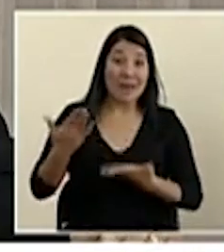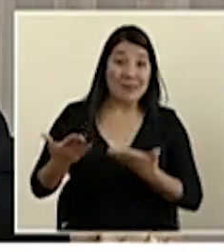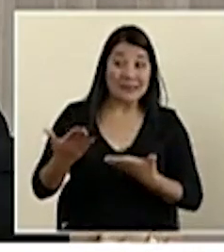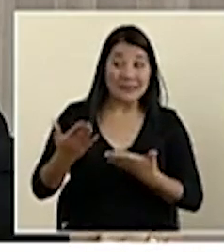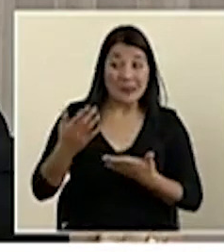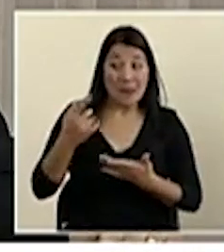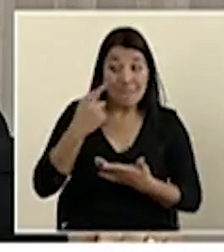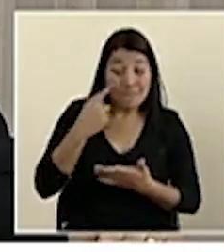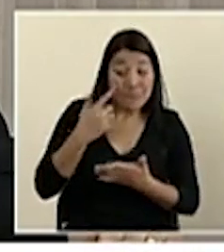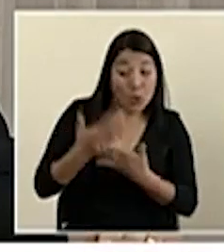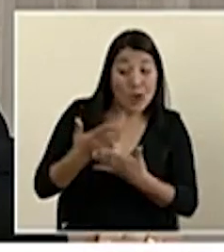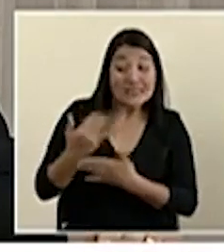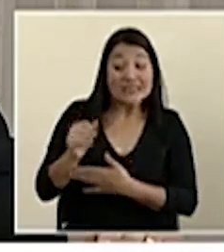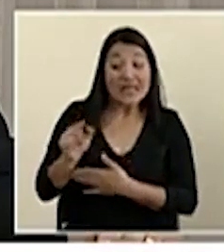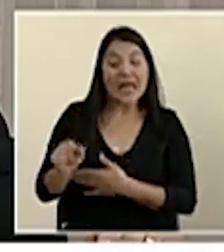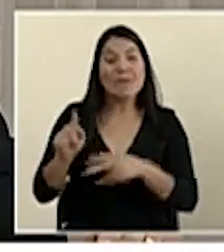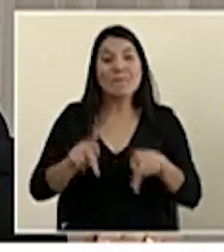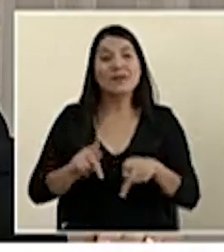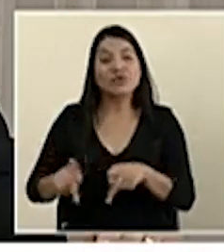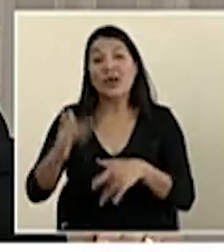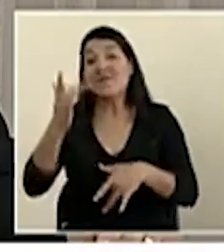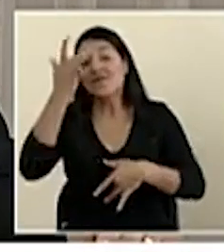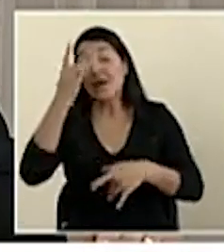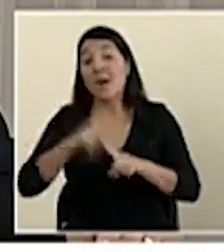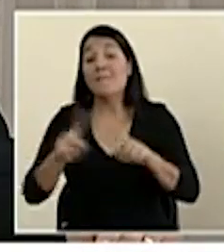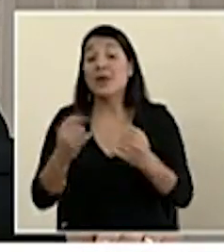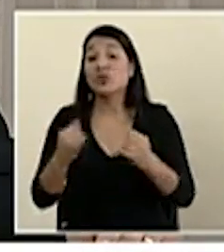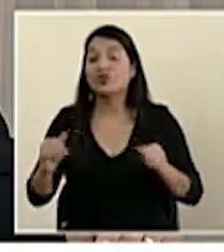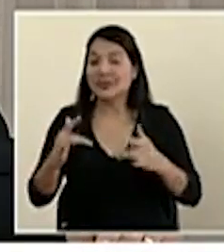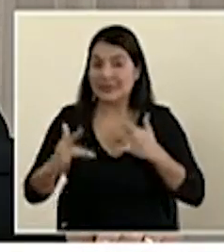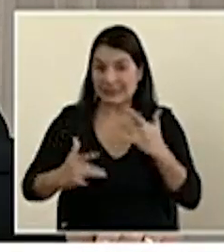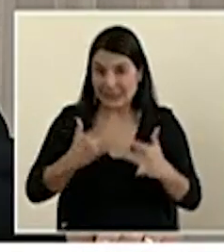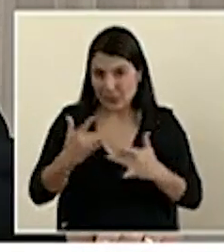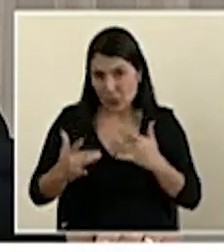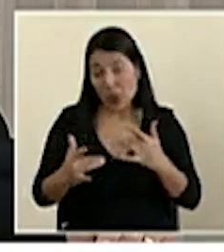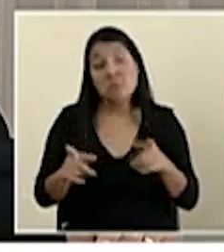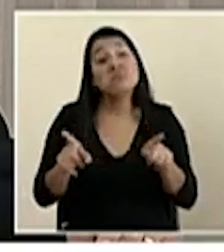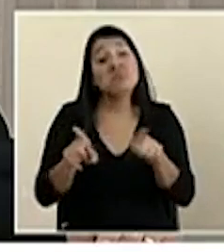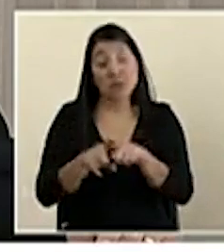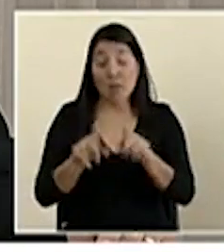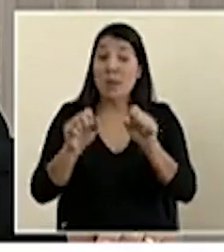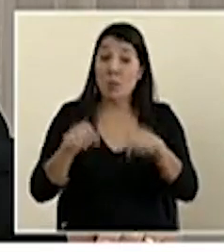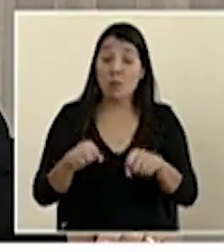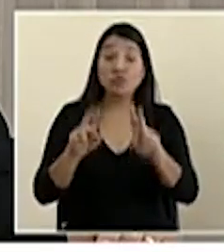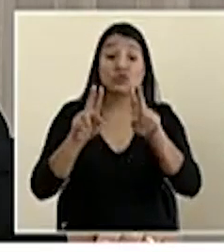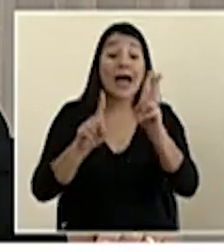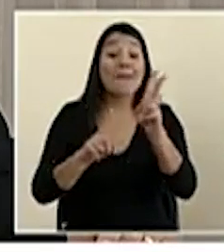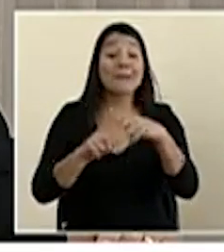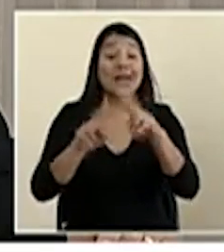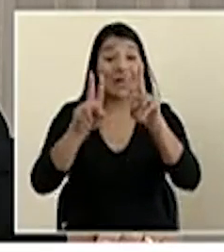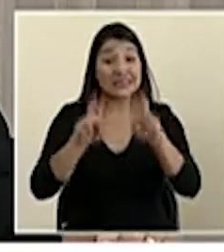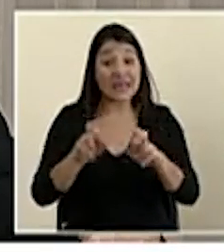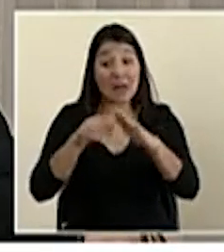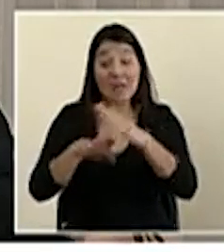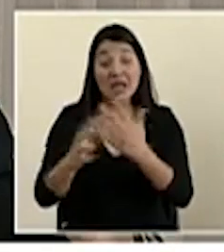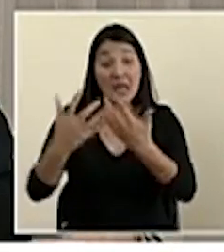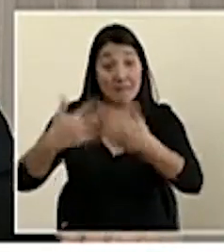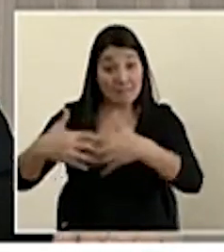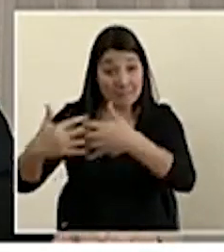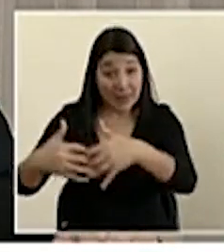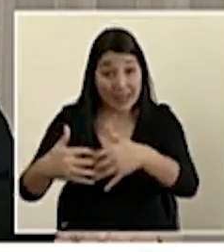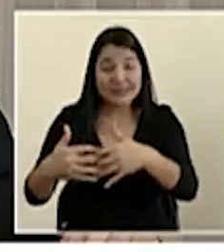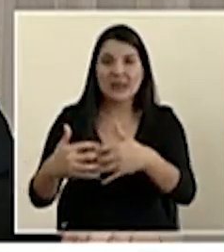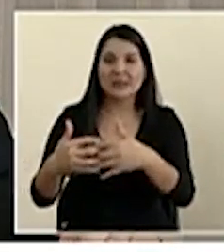comunidades. Obviamente también pensamos usarlas en algunos de los programas empresariales en donde ya hemos indicado con los médicos de empresa